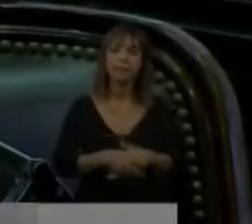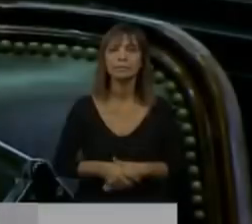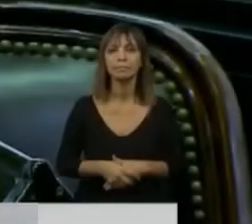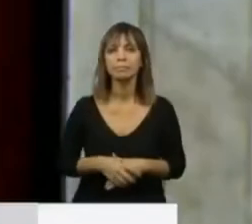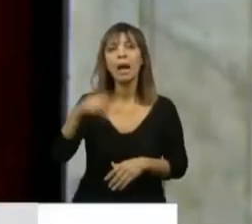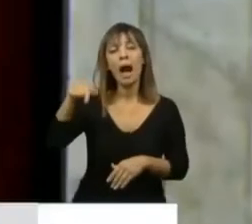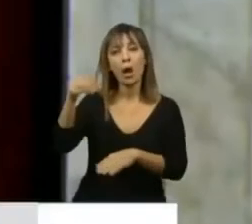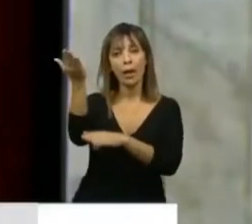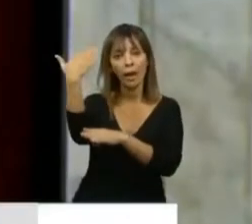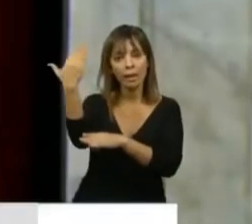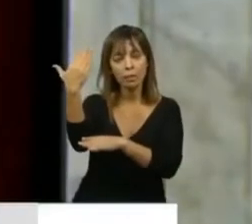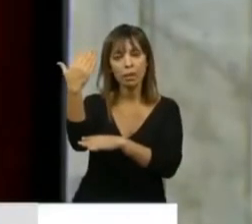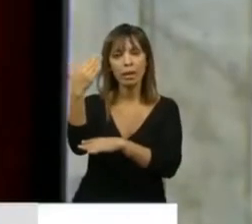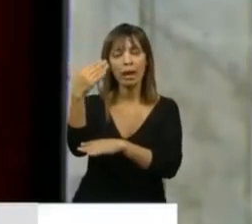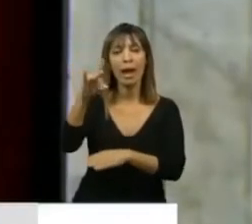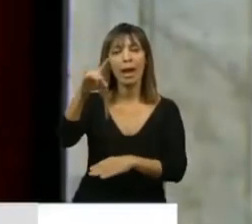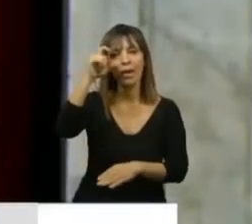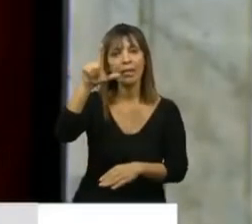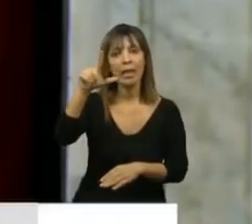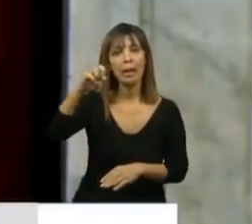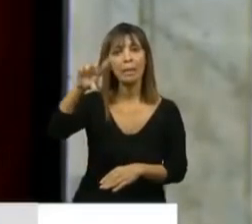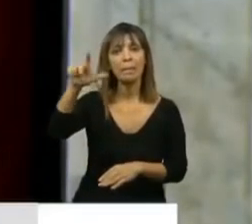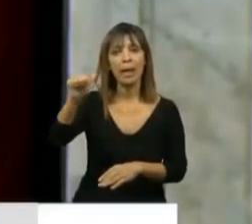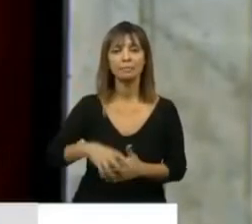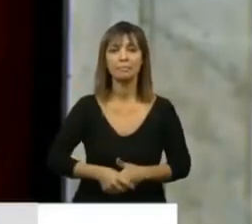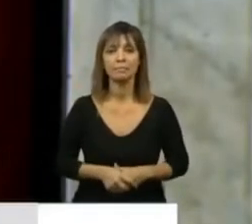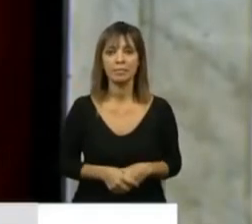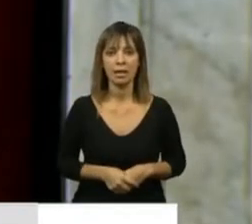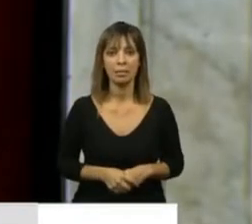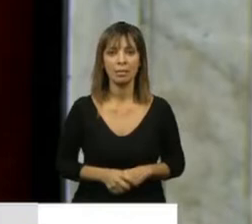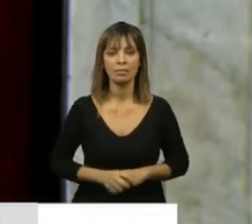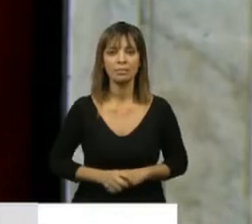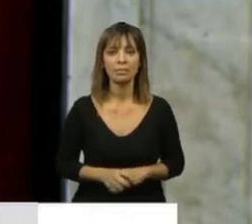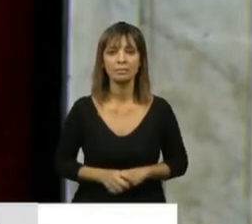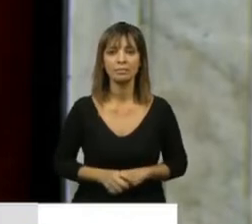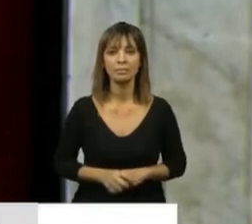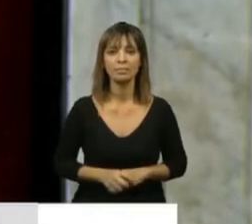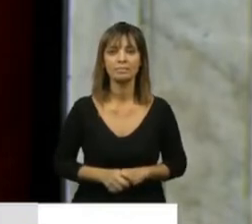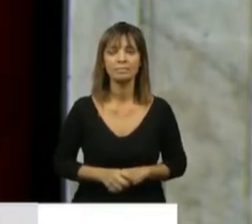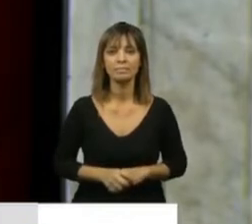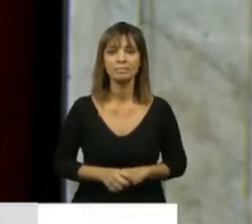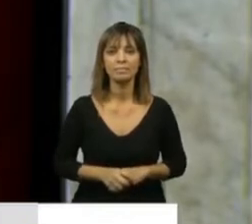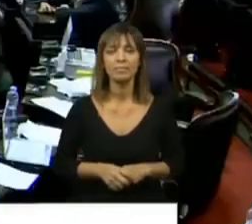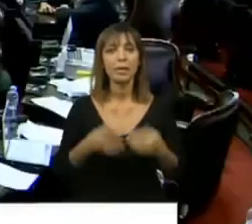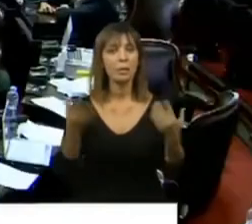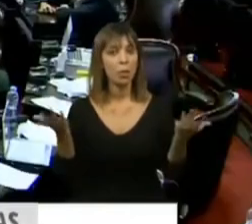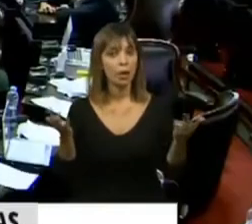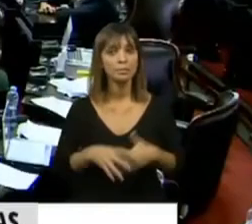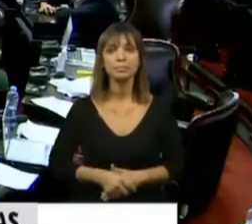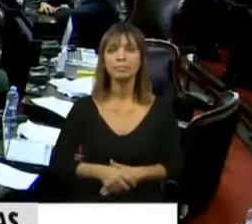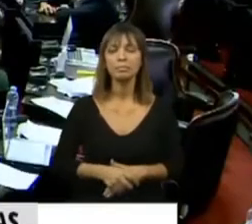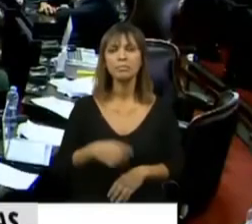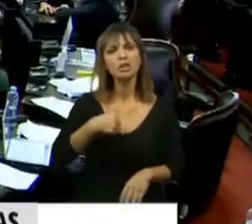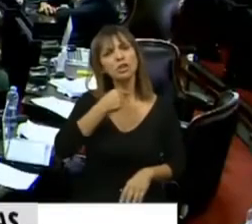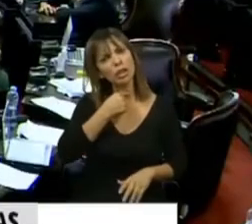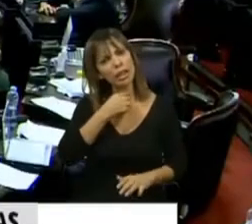...tiene la palabra la diputada Romina del Pla. Gracias, señor Presidente. Bueno, yo quiero remarcar